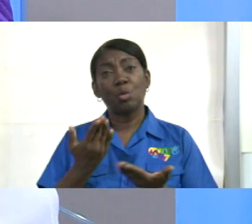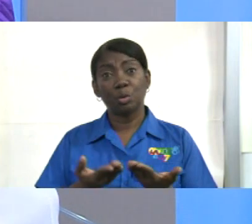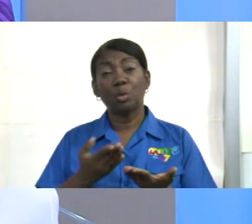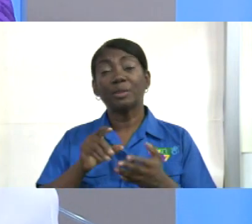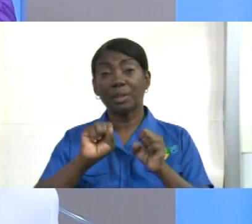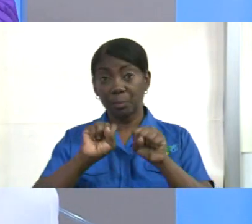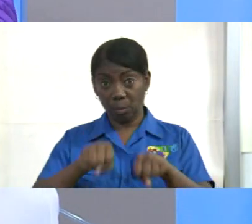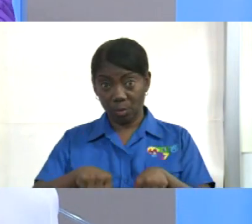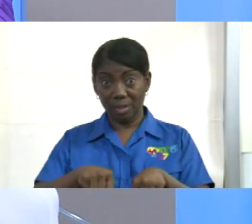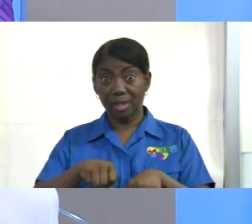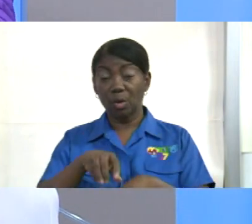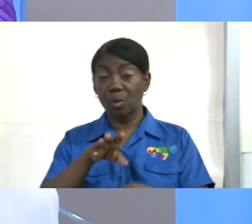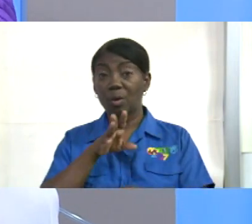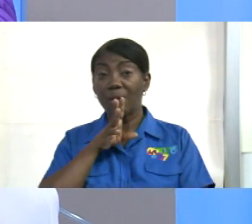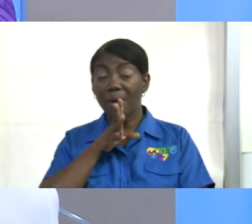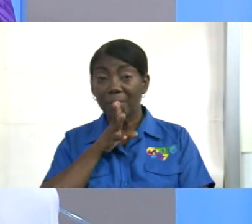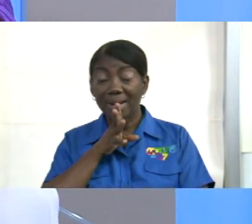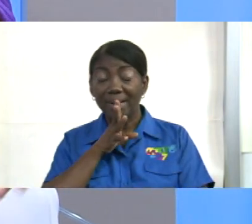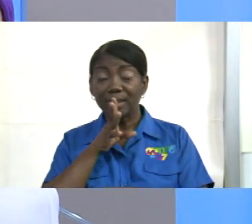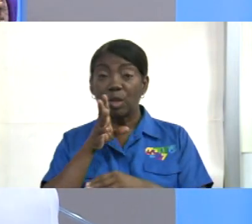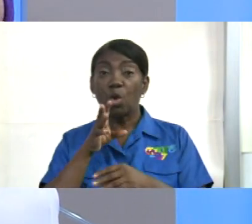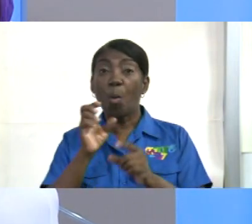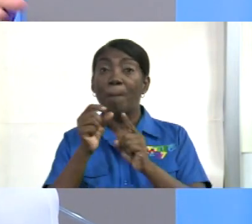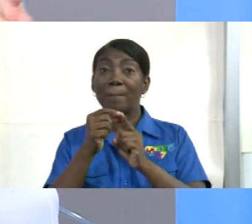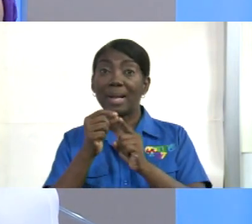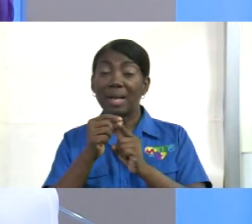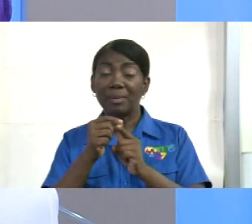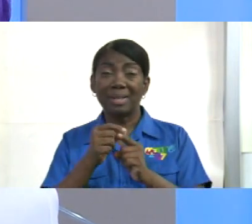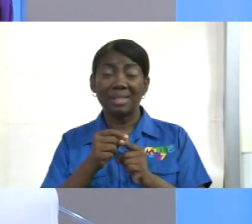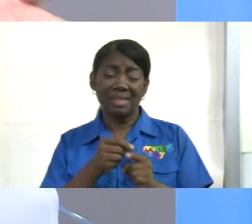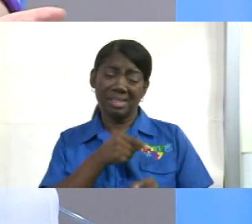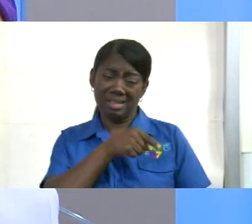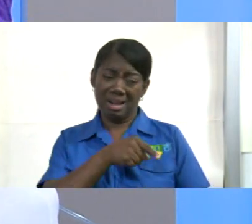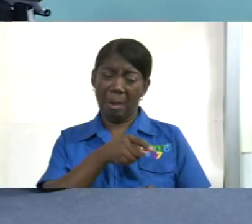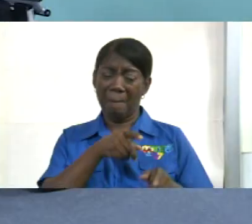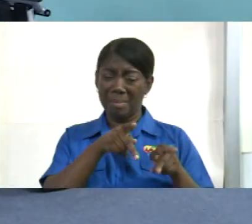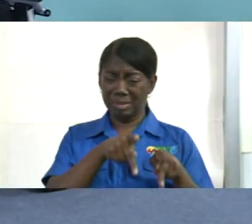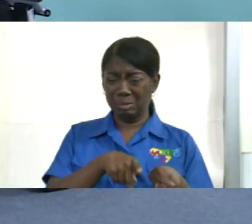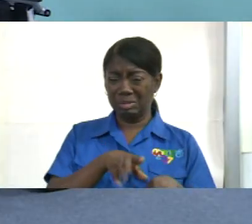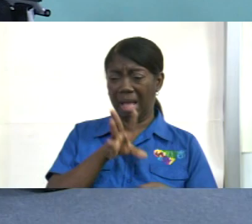con palabras, porque a veces la gente habla mucho y dice nada.